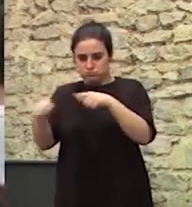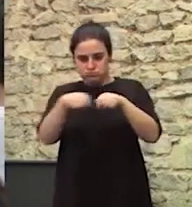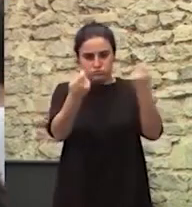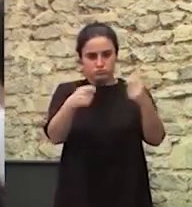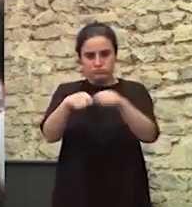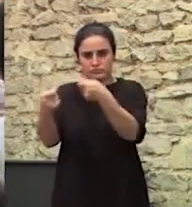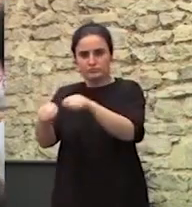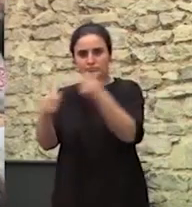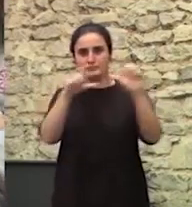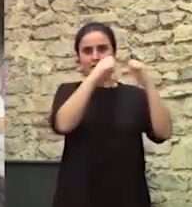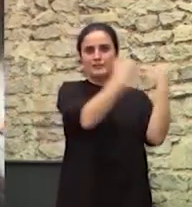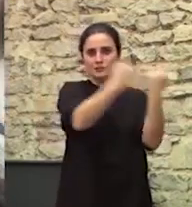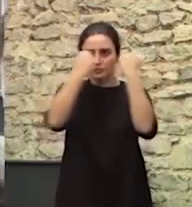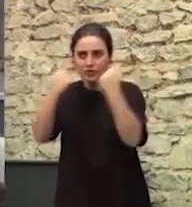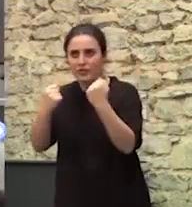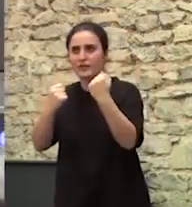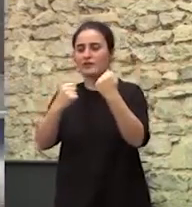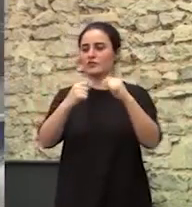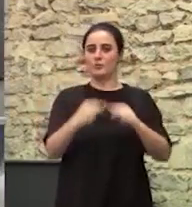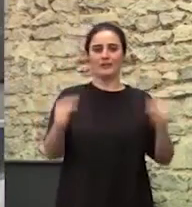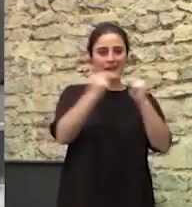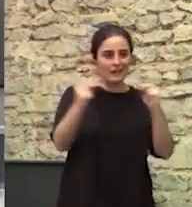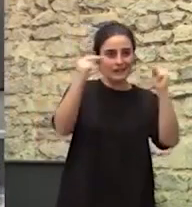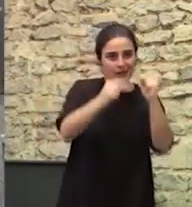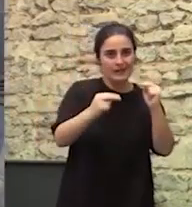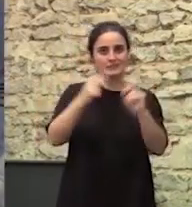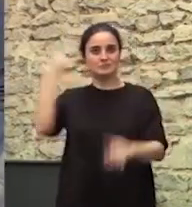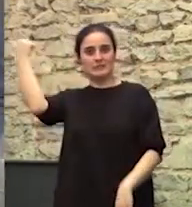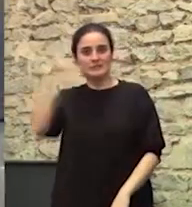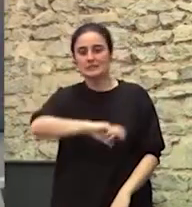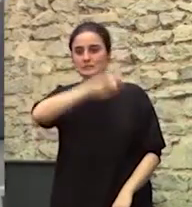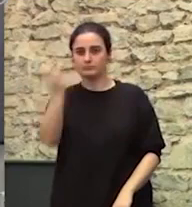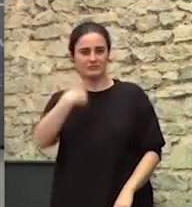instituciones Que son clasistas, que son machistas, que son racistas Y hacemos grietas